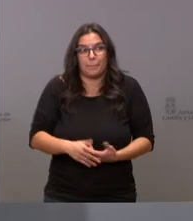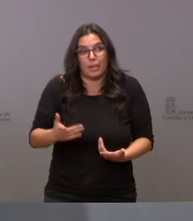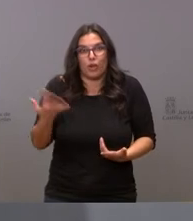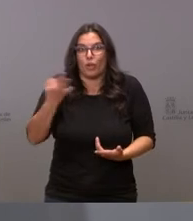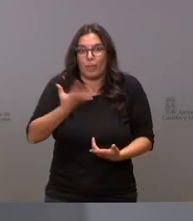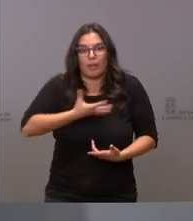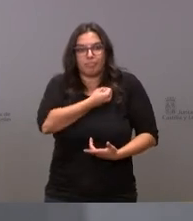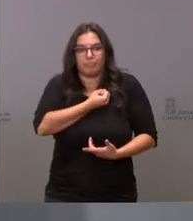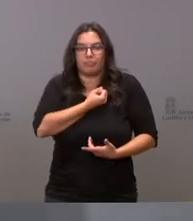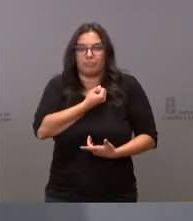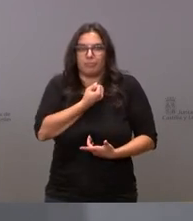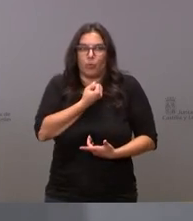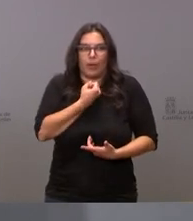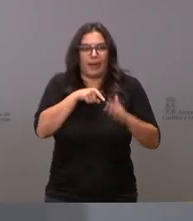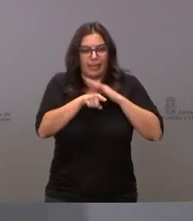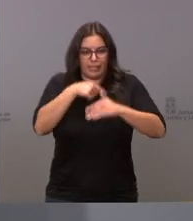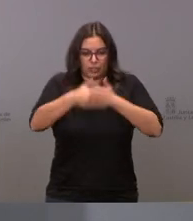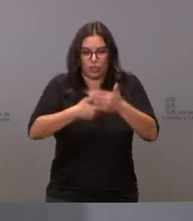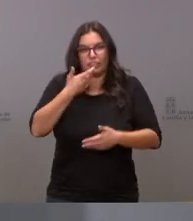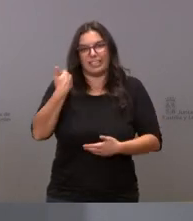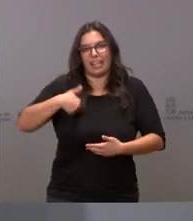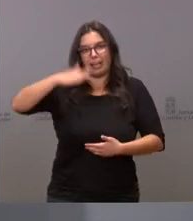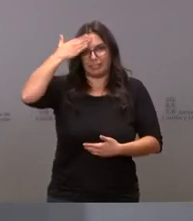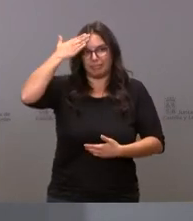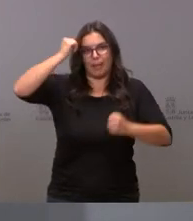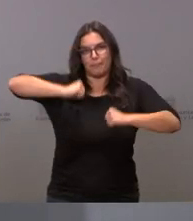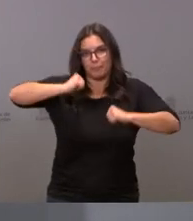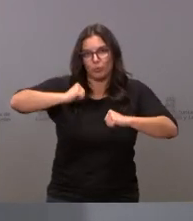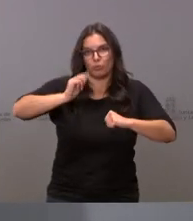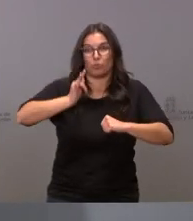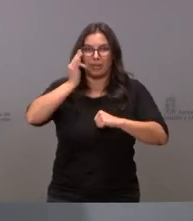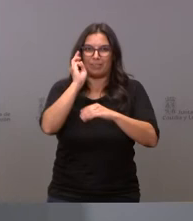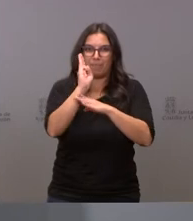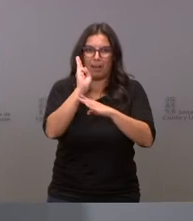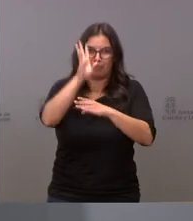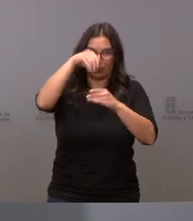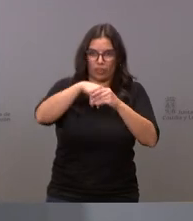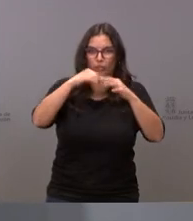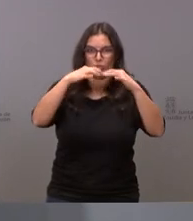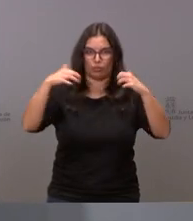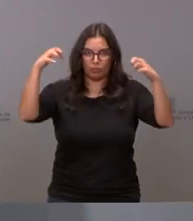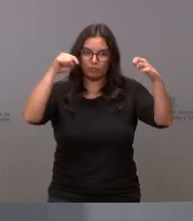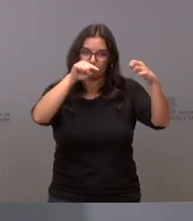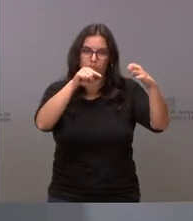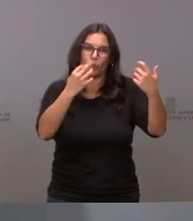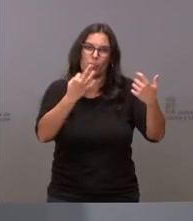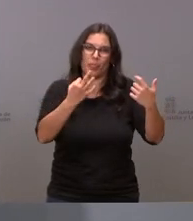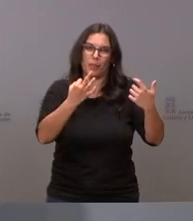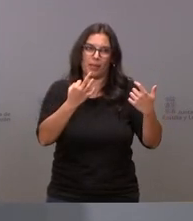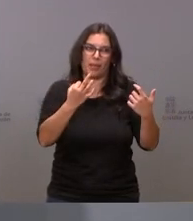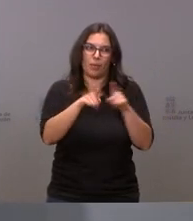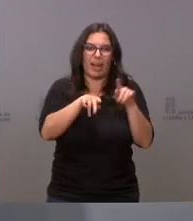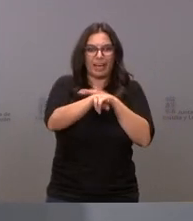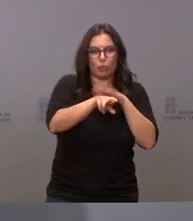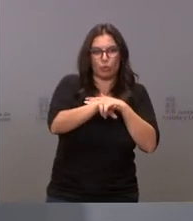canalizarla cuando uno es mayor de edad y además parlamentario tiene que ser capaz de utilizar otros